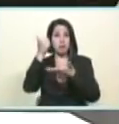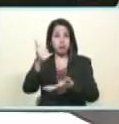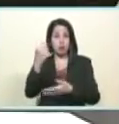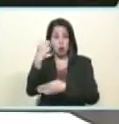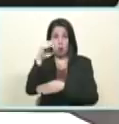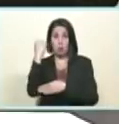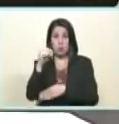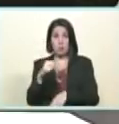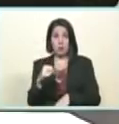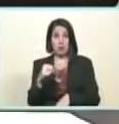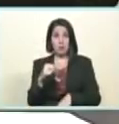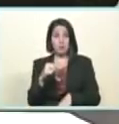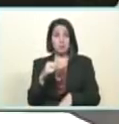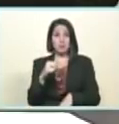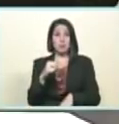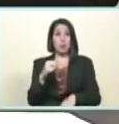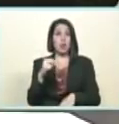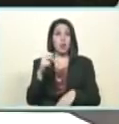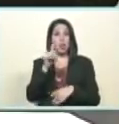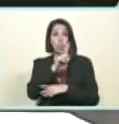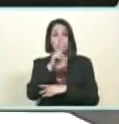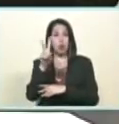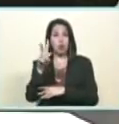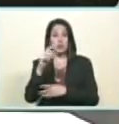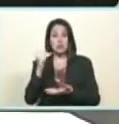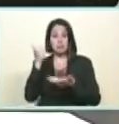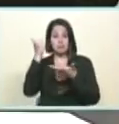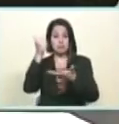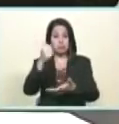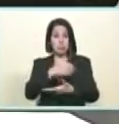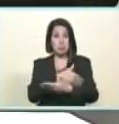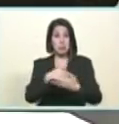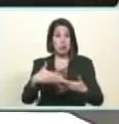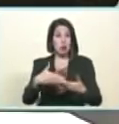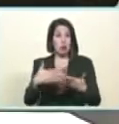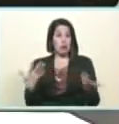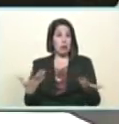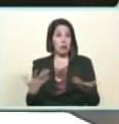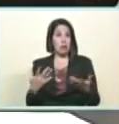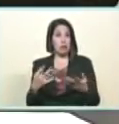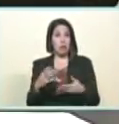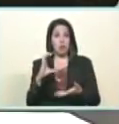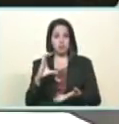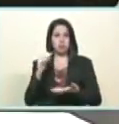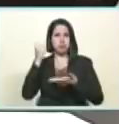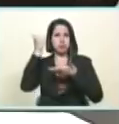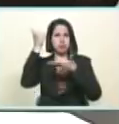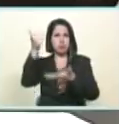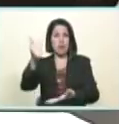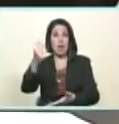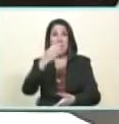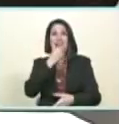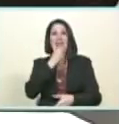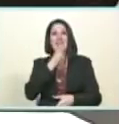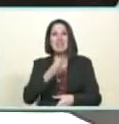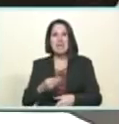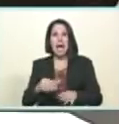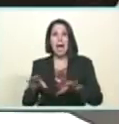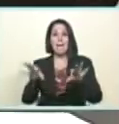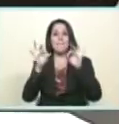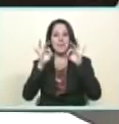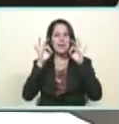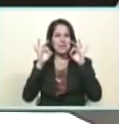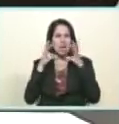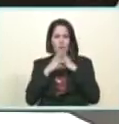noviembre 12 millones de CLAP en diciembre y además viene un CLAP navideño especial con